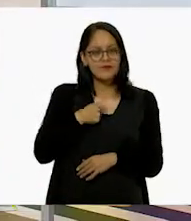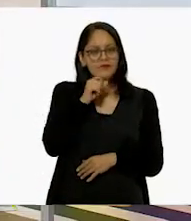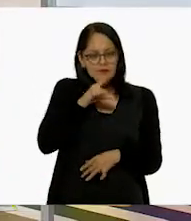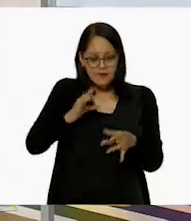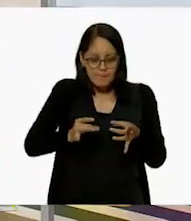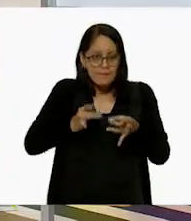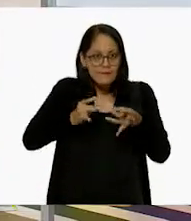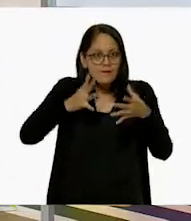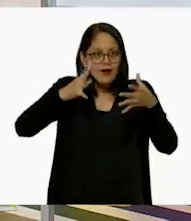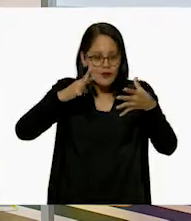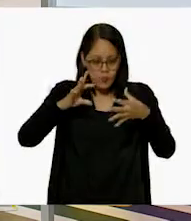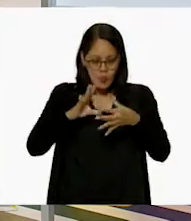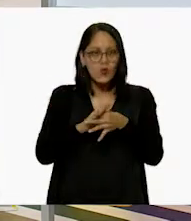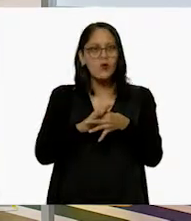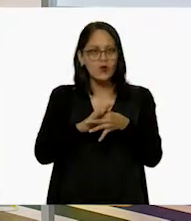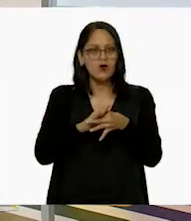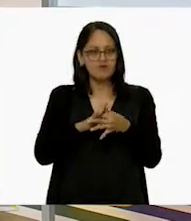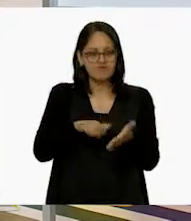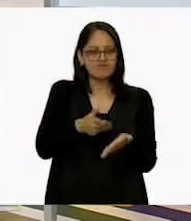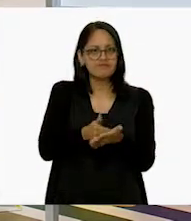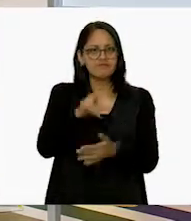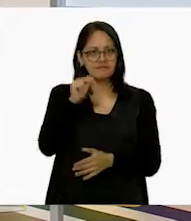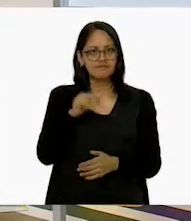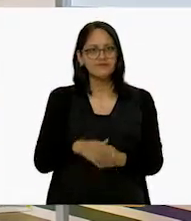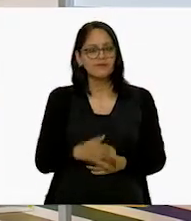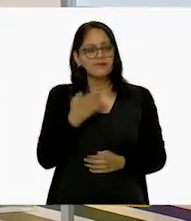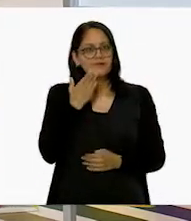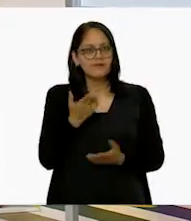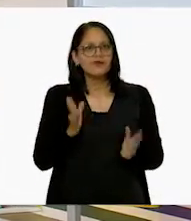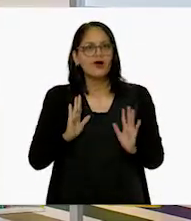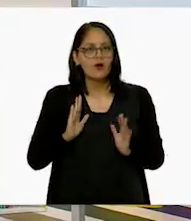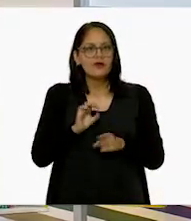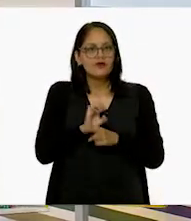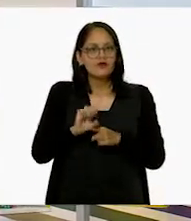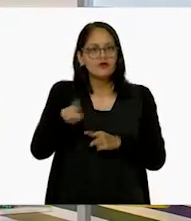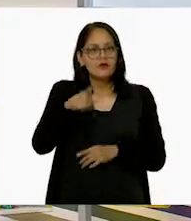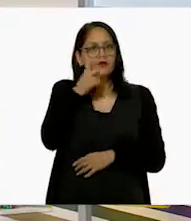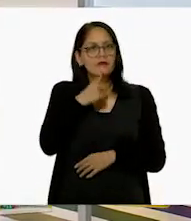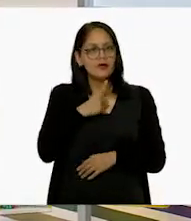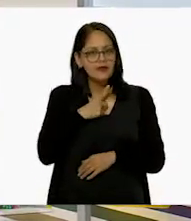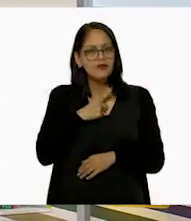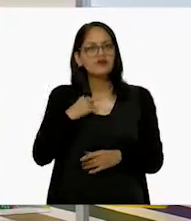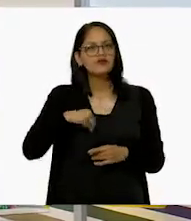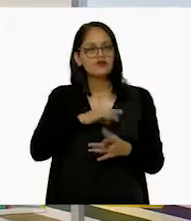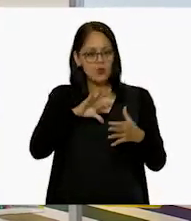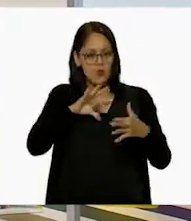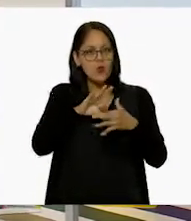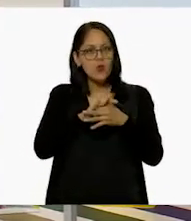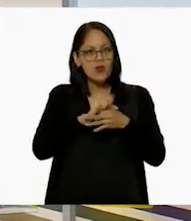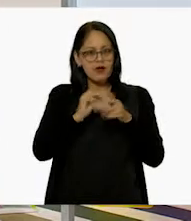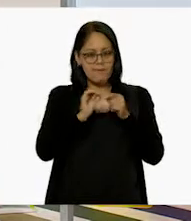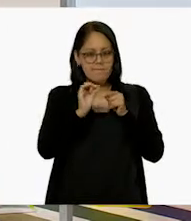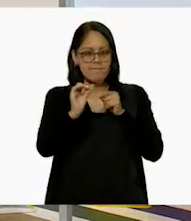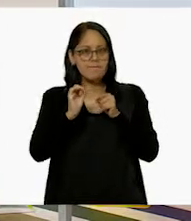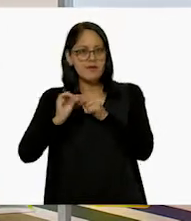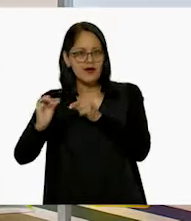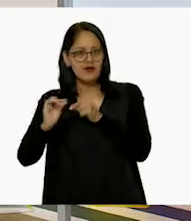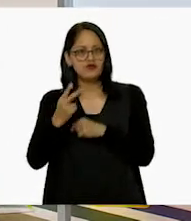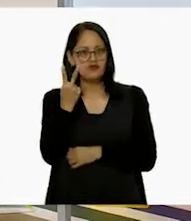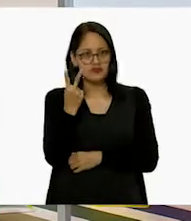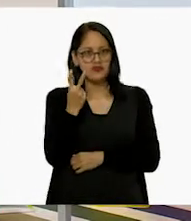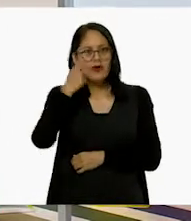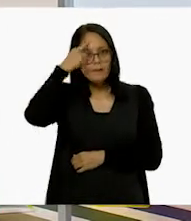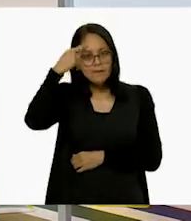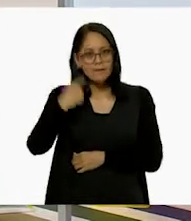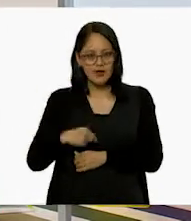magia, también los voy a unir y no se van a caer. Bien. Entonces, me dijiste que vamos a unir dos palitos de estos para